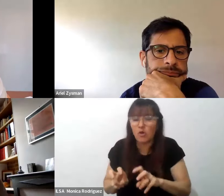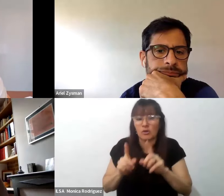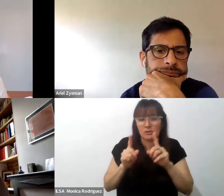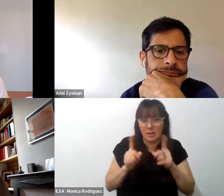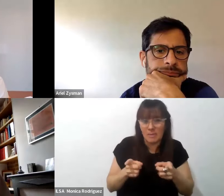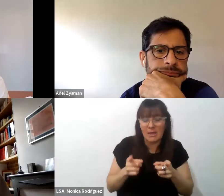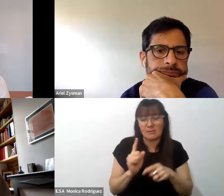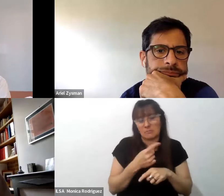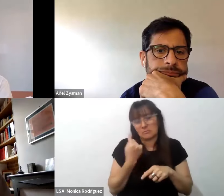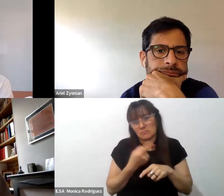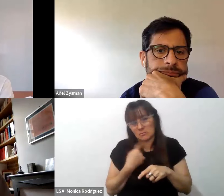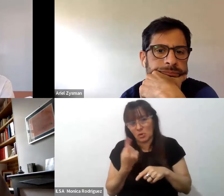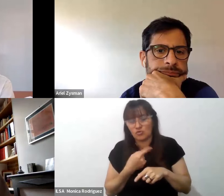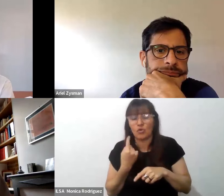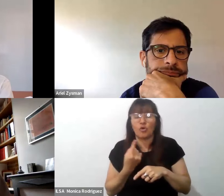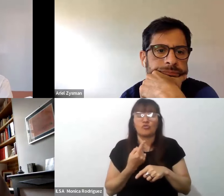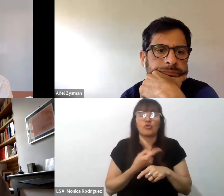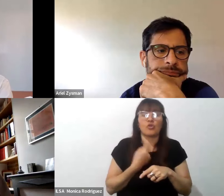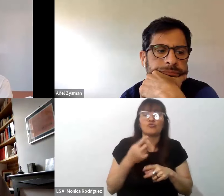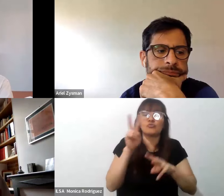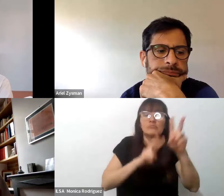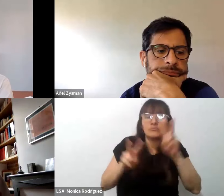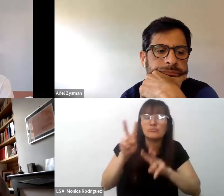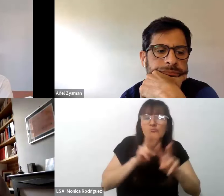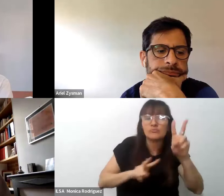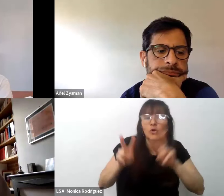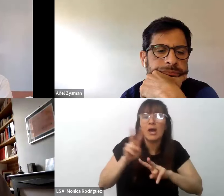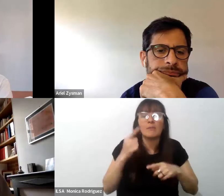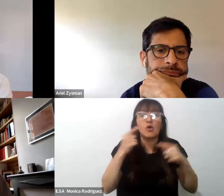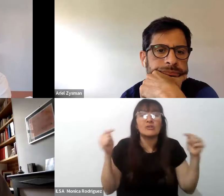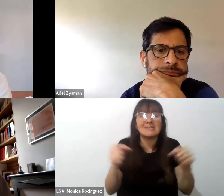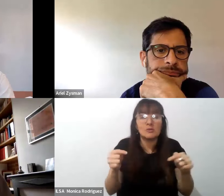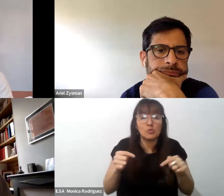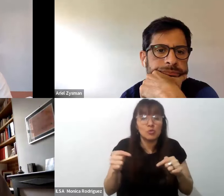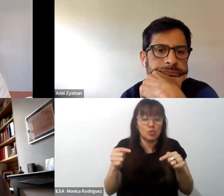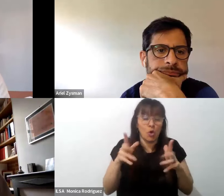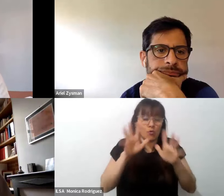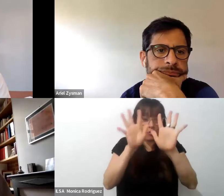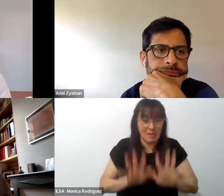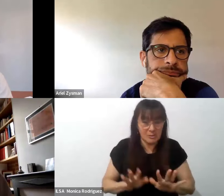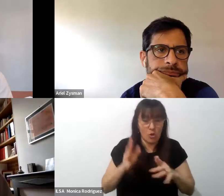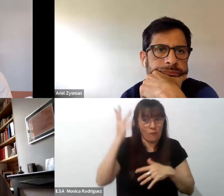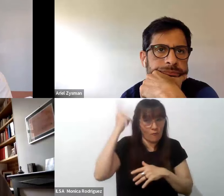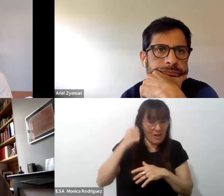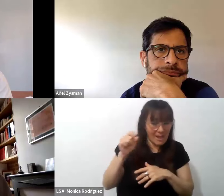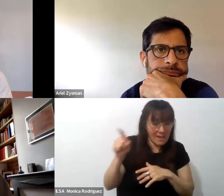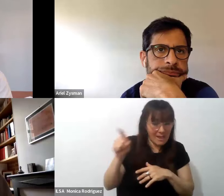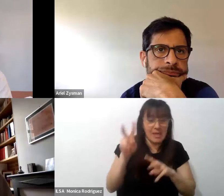nosotros también buscamos en nuestros institutos de formación en Francia hay